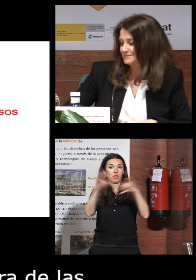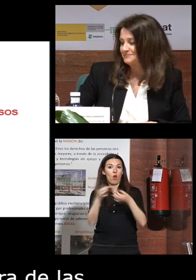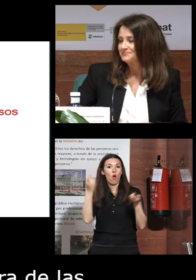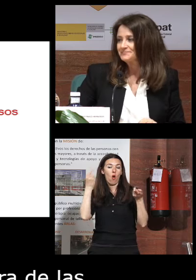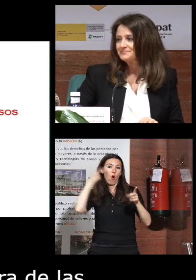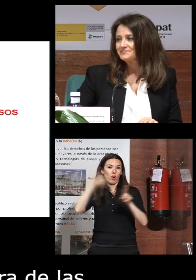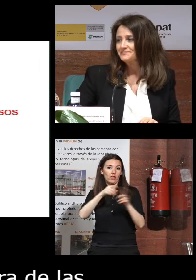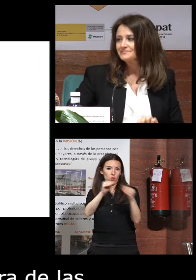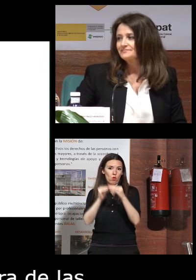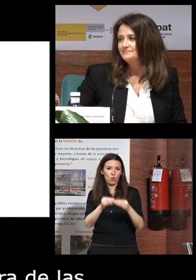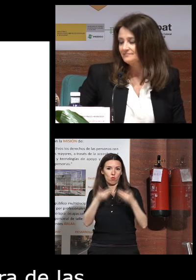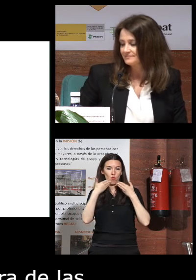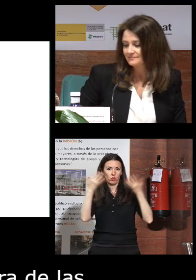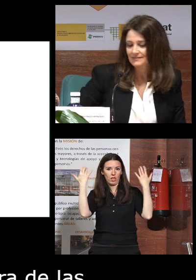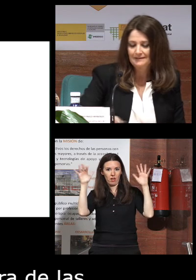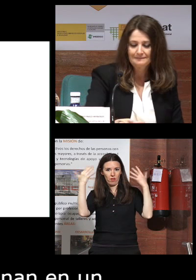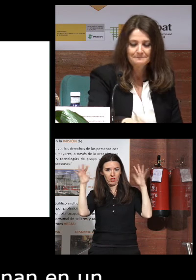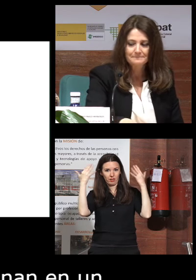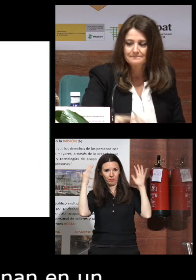gracias aplausos